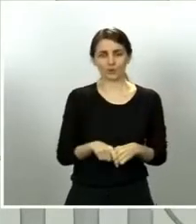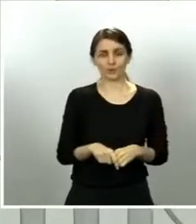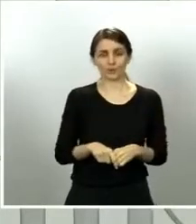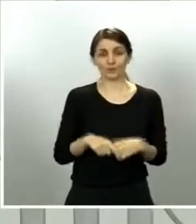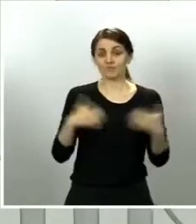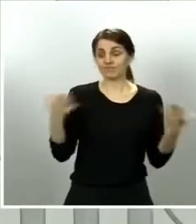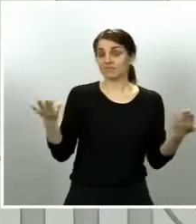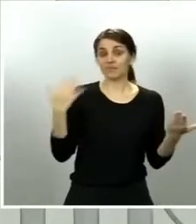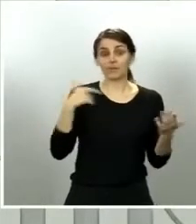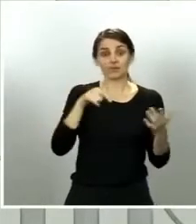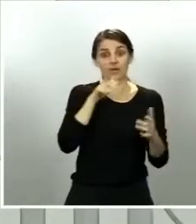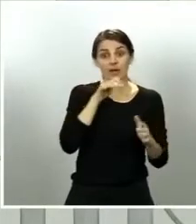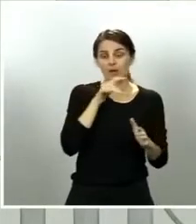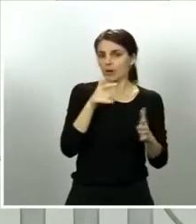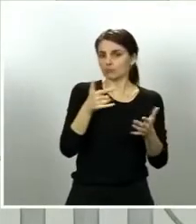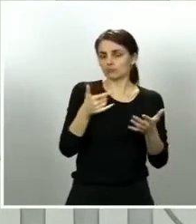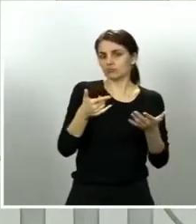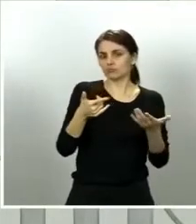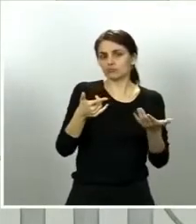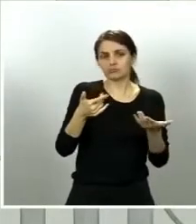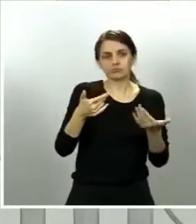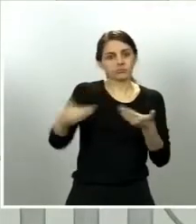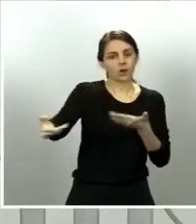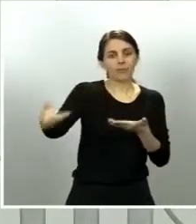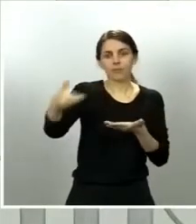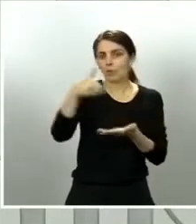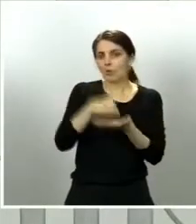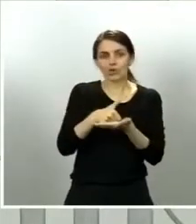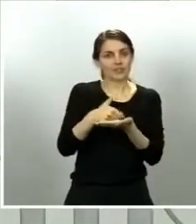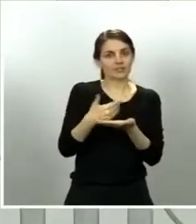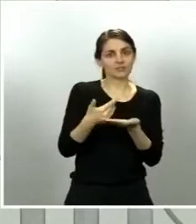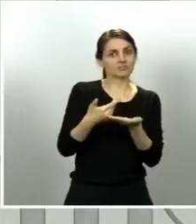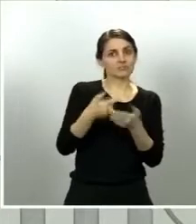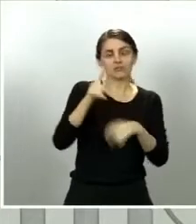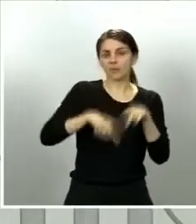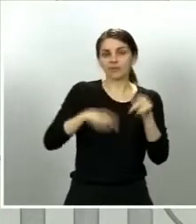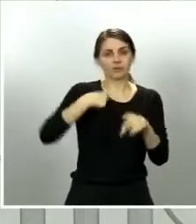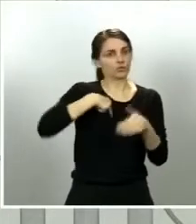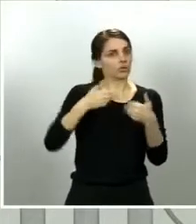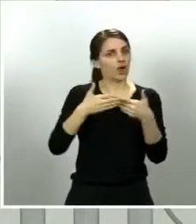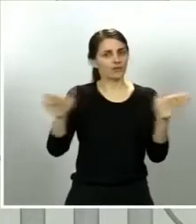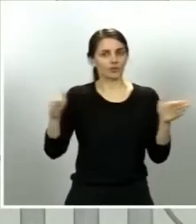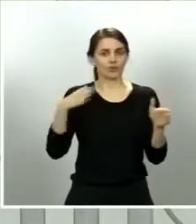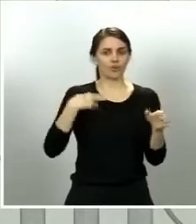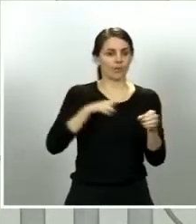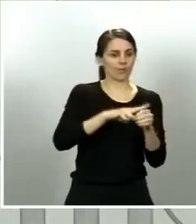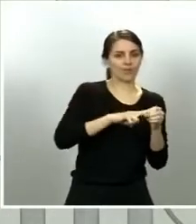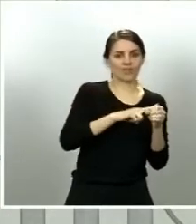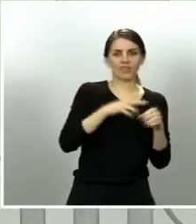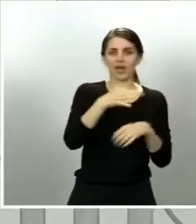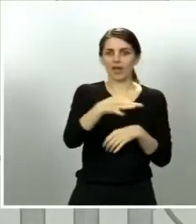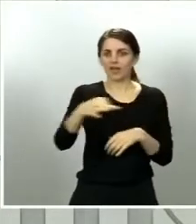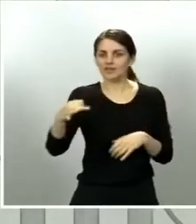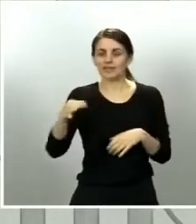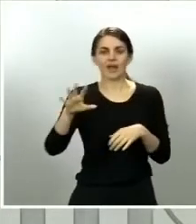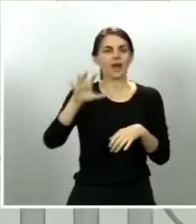Estamos abiertos a otras propuestas o consideraciones que nos puedan hacer las distintas comunidades autónomas.